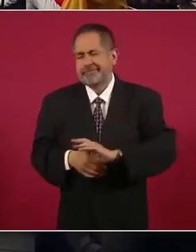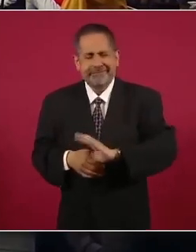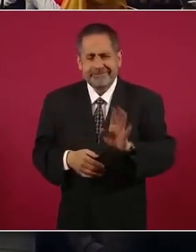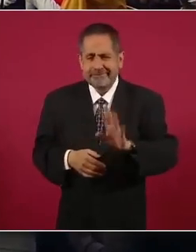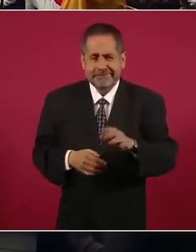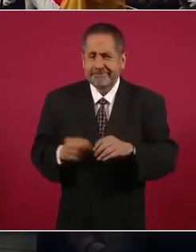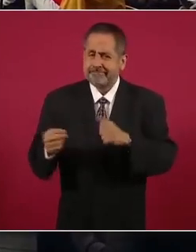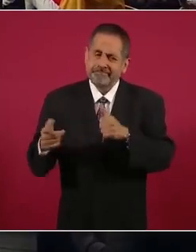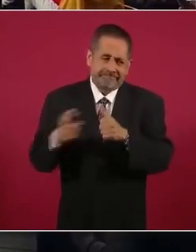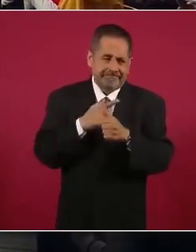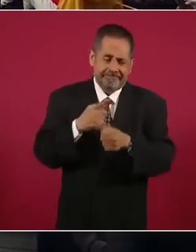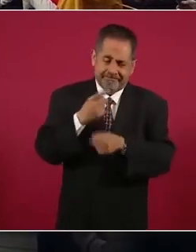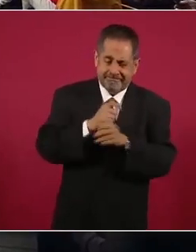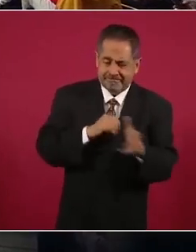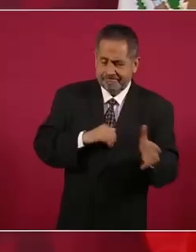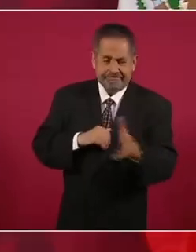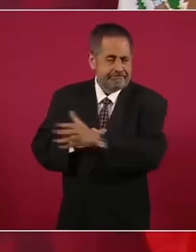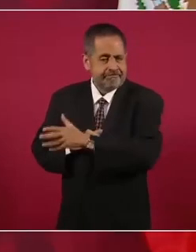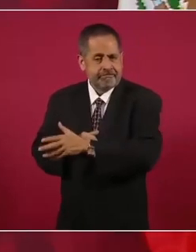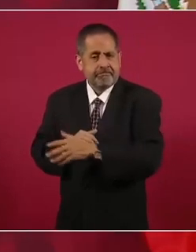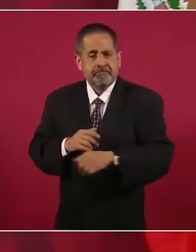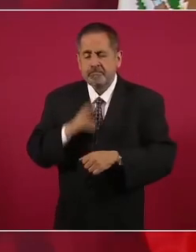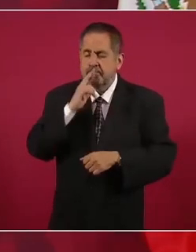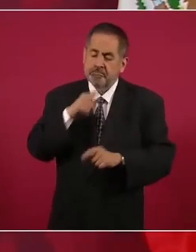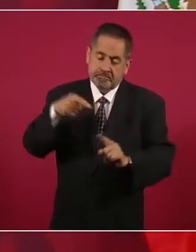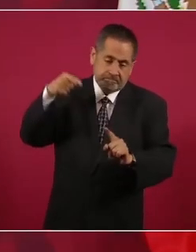el interés